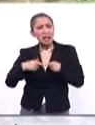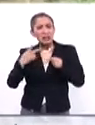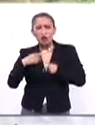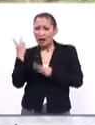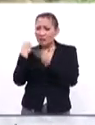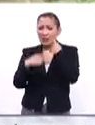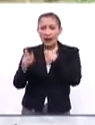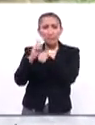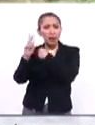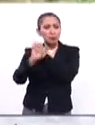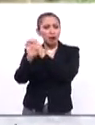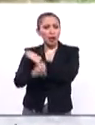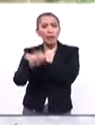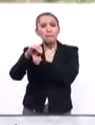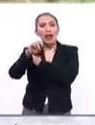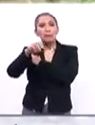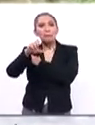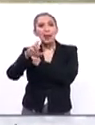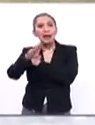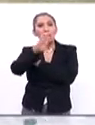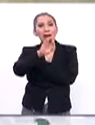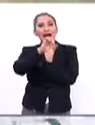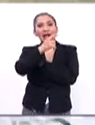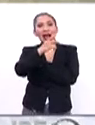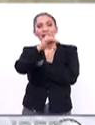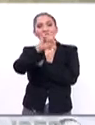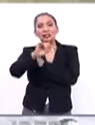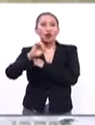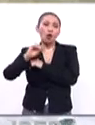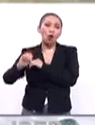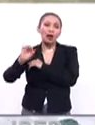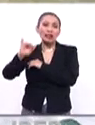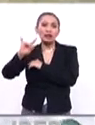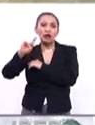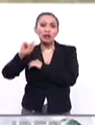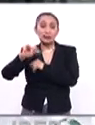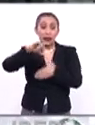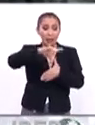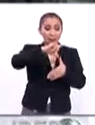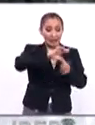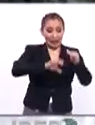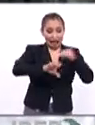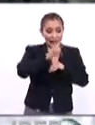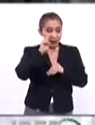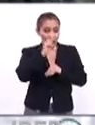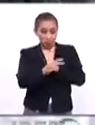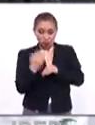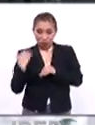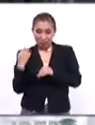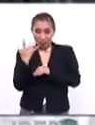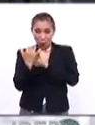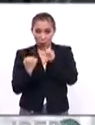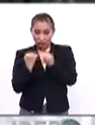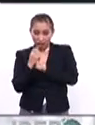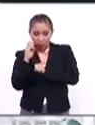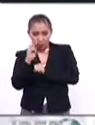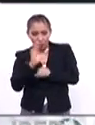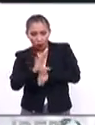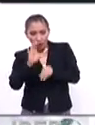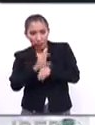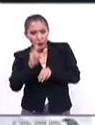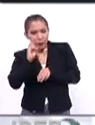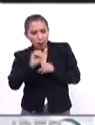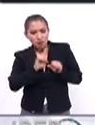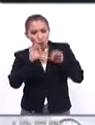refugiados desde países como Myanmar y Bangladesh hasta Indonesia. En América Latina y el Caribe, durante los últimos 50 años, Colombia